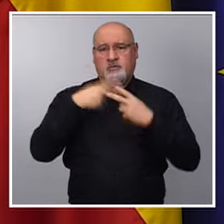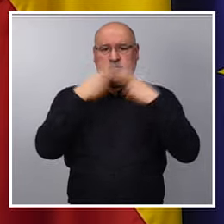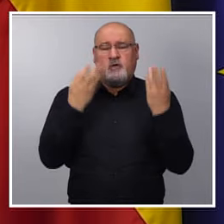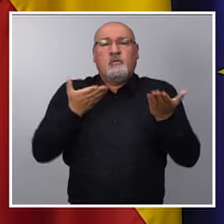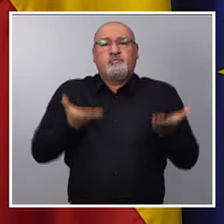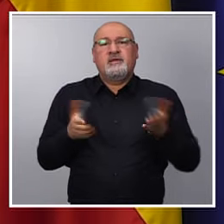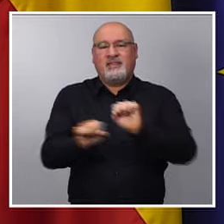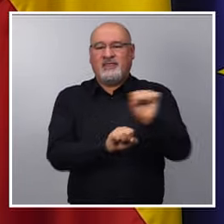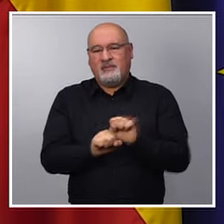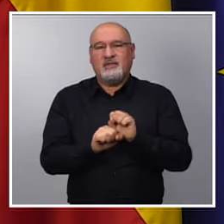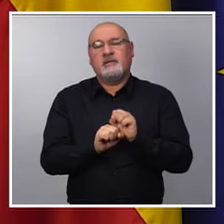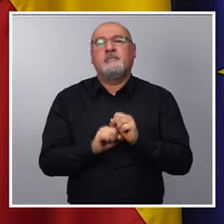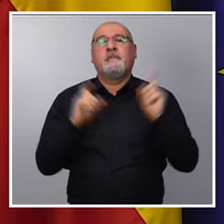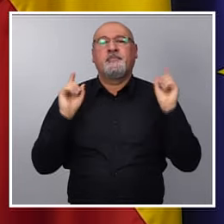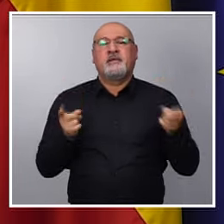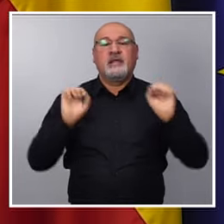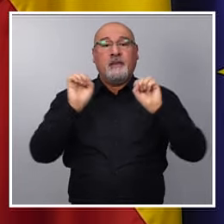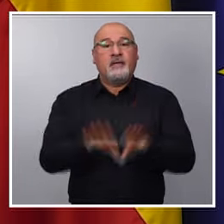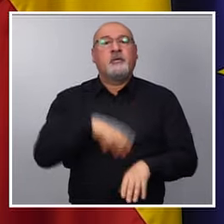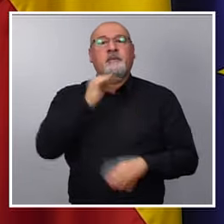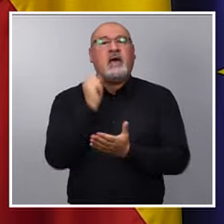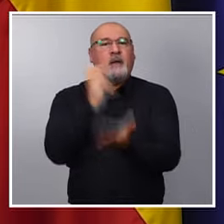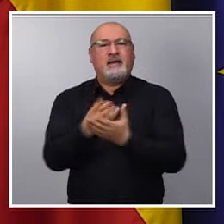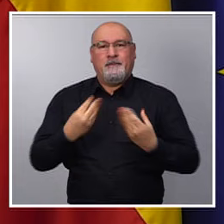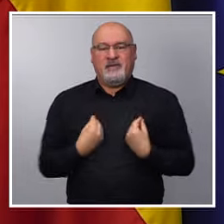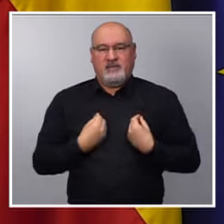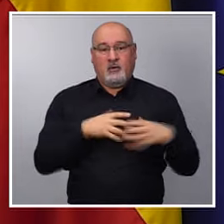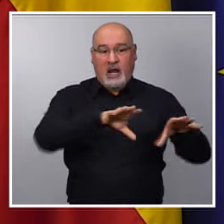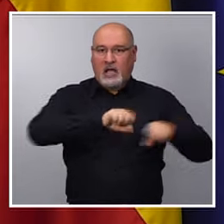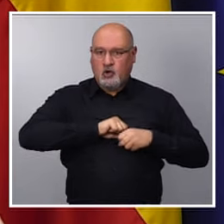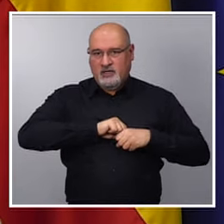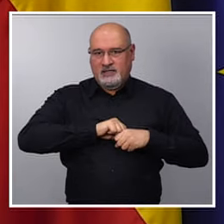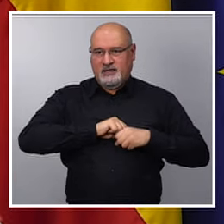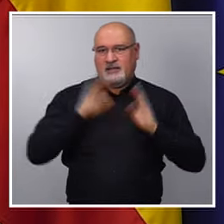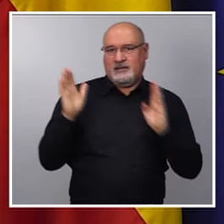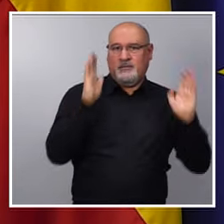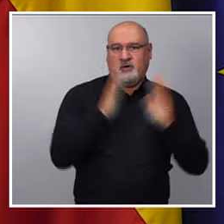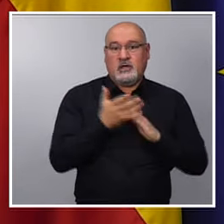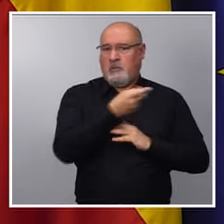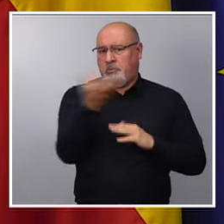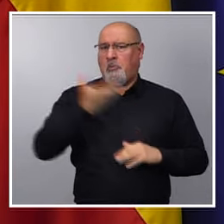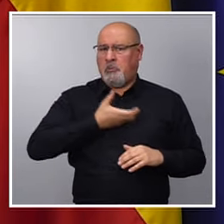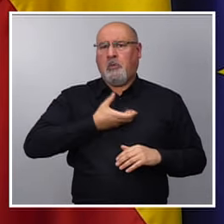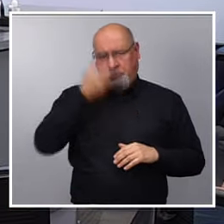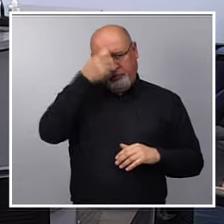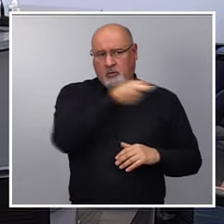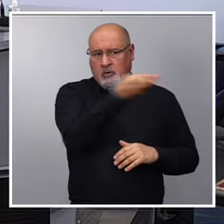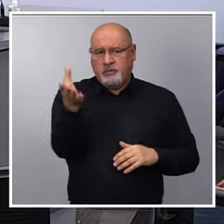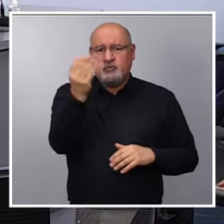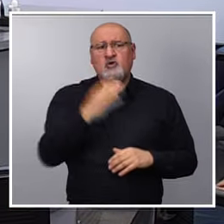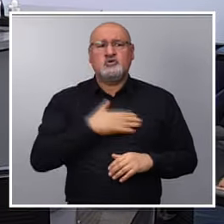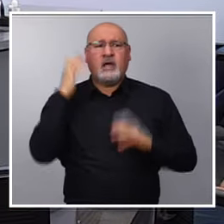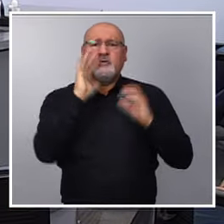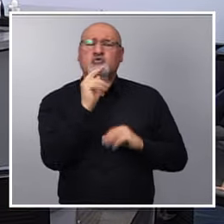prevenir el abandono y apostar por la acogida, como ya hacen muchísimos municipios que están comprometidos con los derechos de los animales